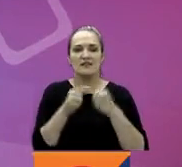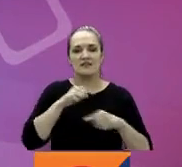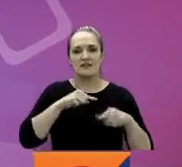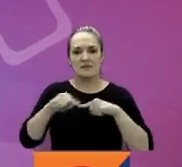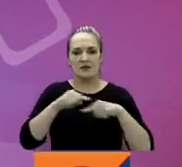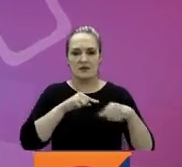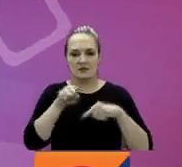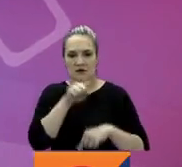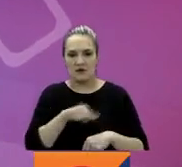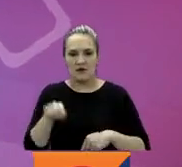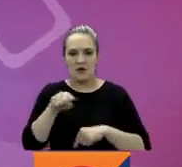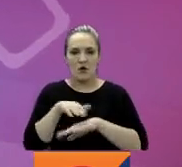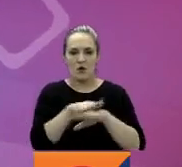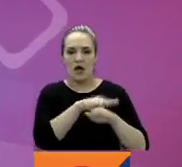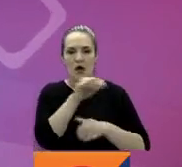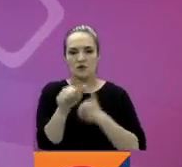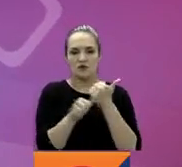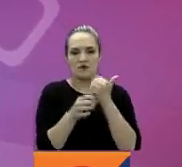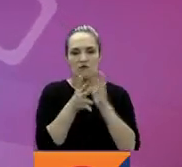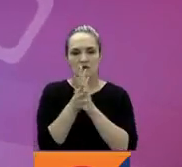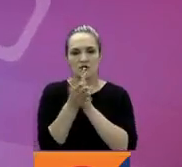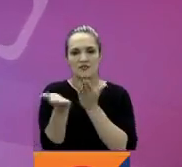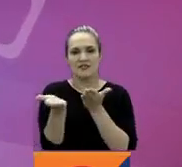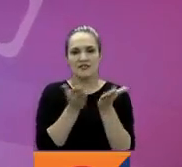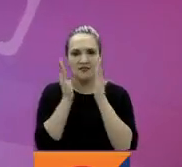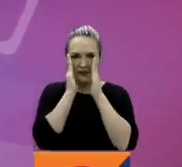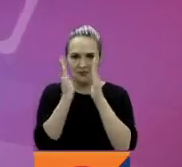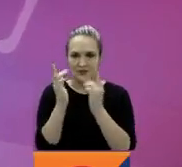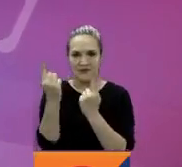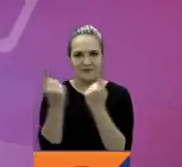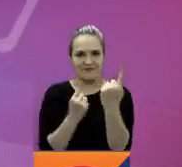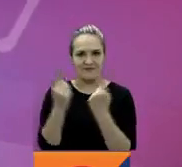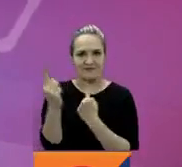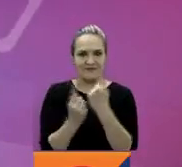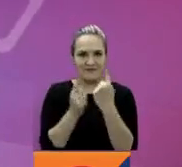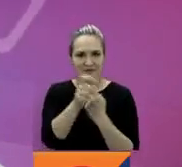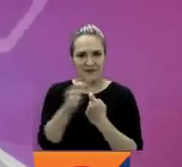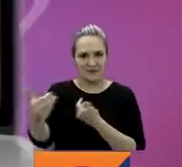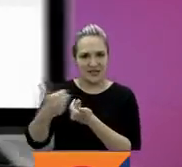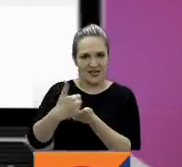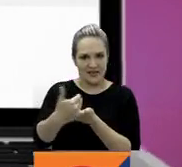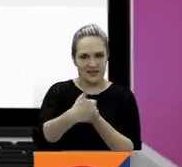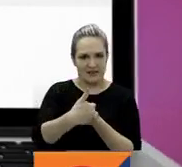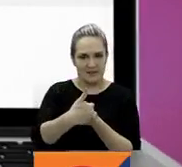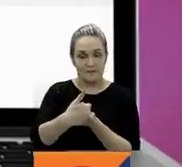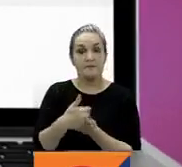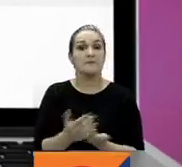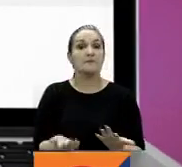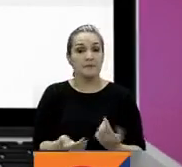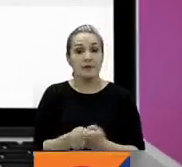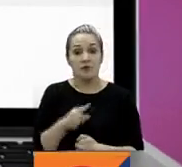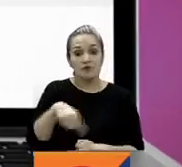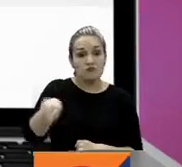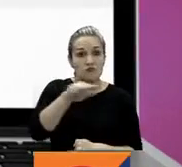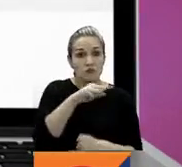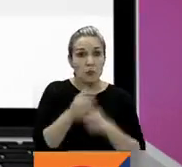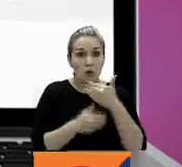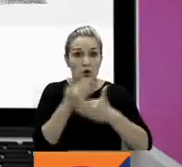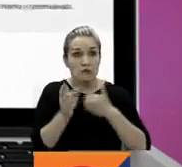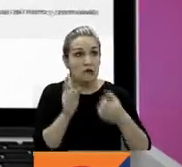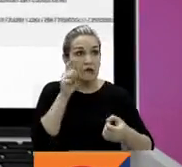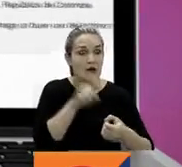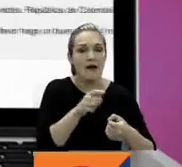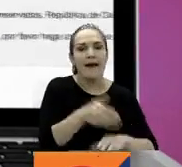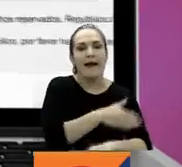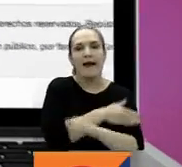y escoge la convocatoria Auxiliares de Información y Servicio al Cliente. Ojo, porque antes de empezar cualquier proceso, debe crear un